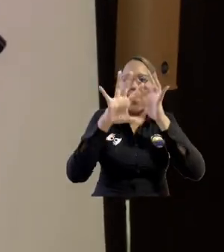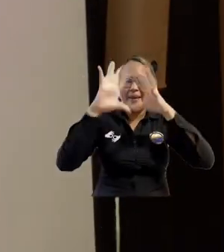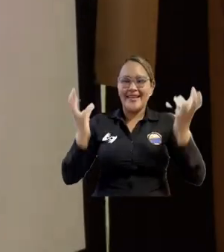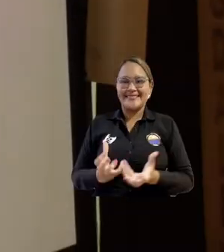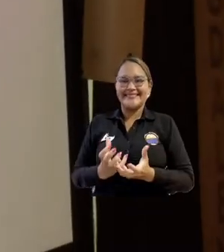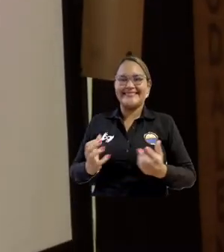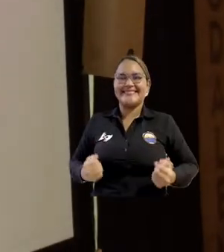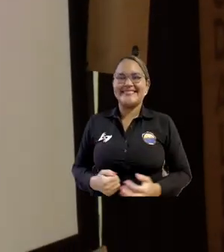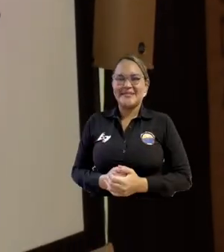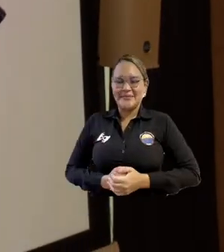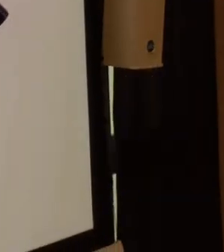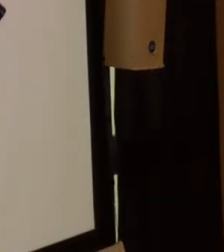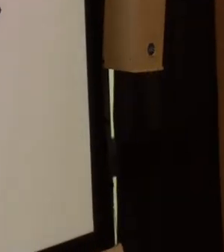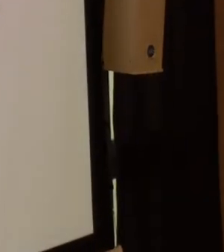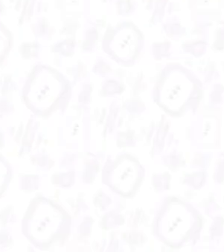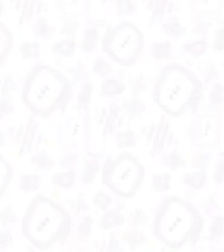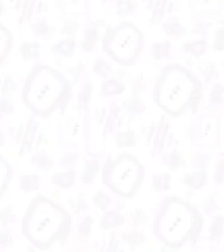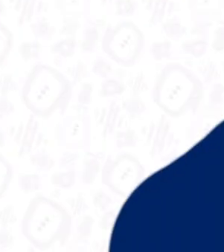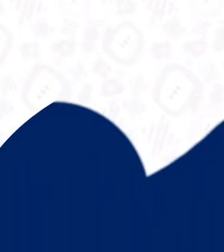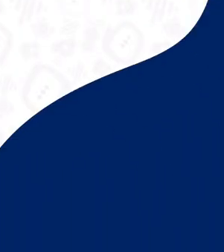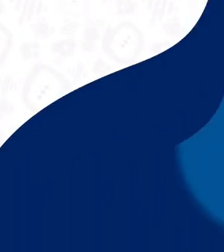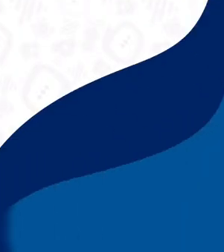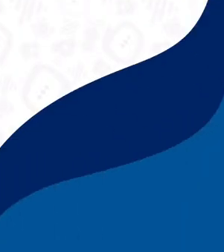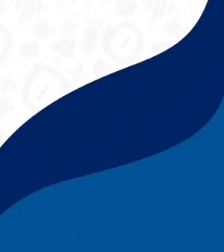inteligencia artificial en la economía global.